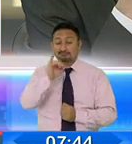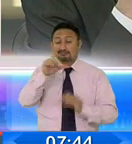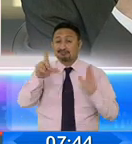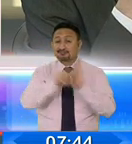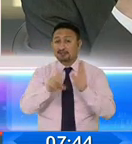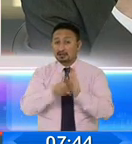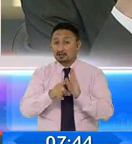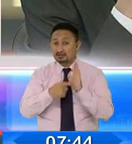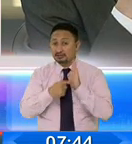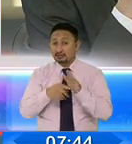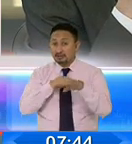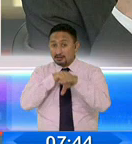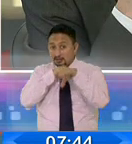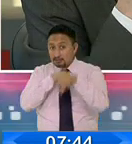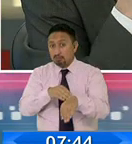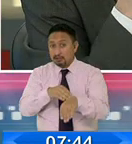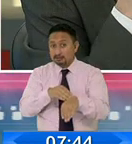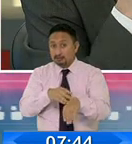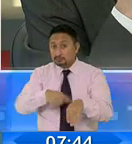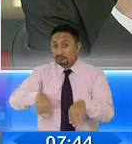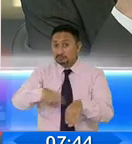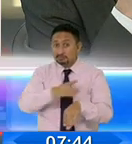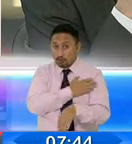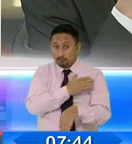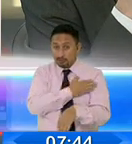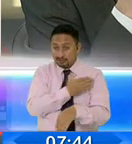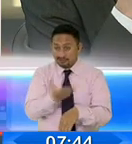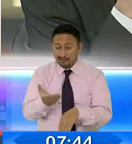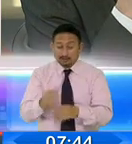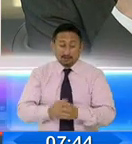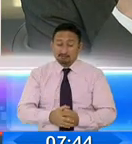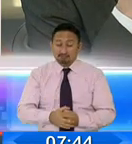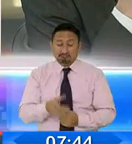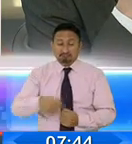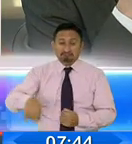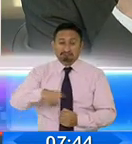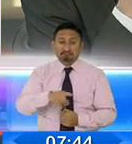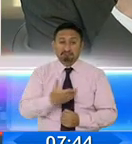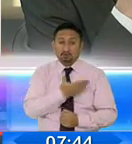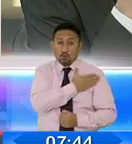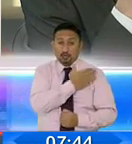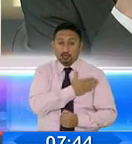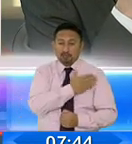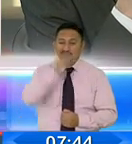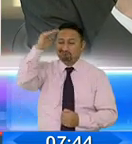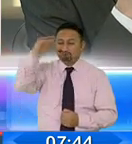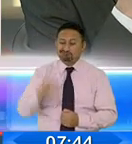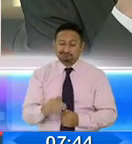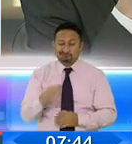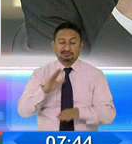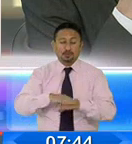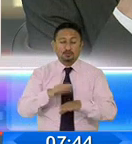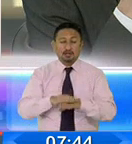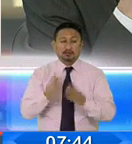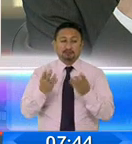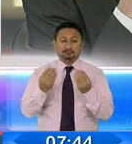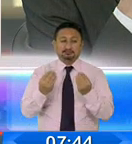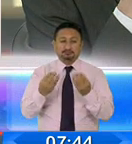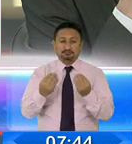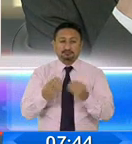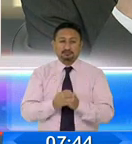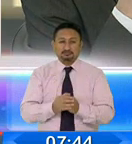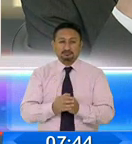ningún respaldo, no tiene ninguna confianza. Su credibilidad está por los suelos, por la cantidad de